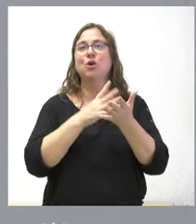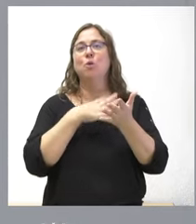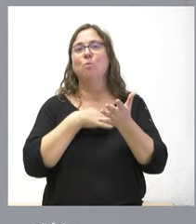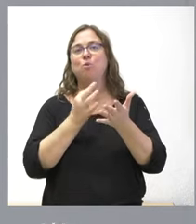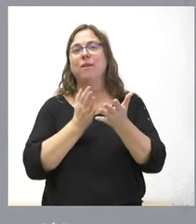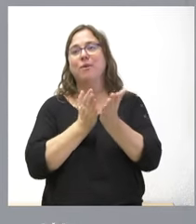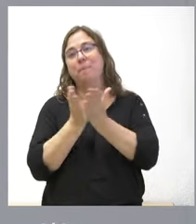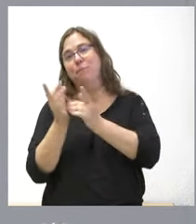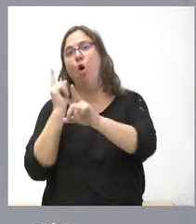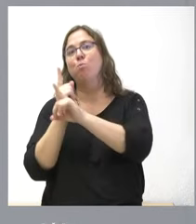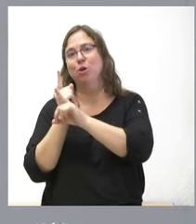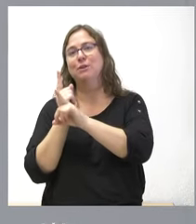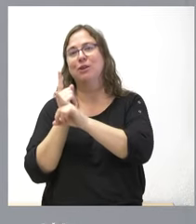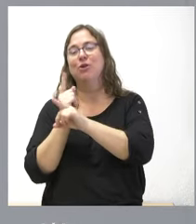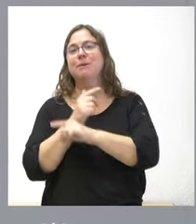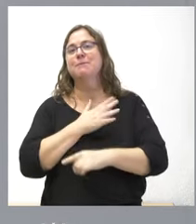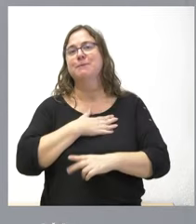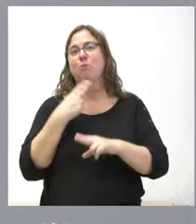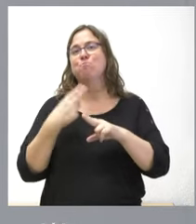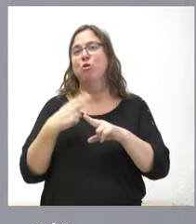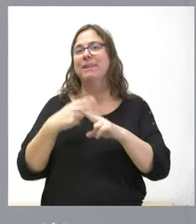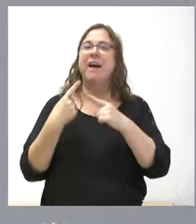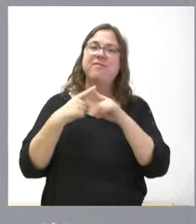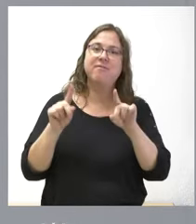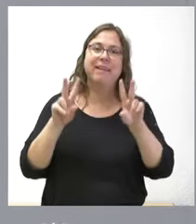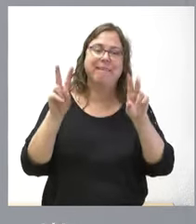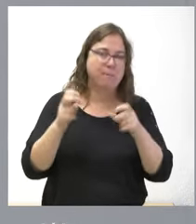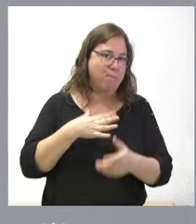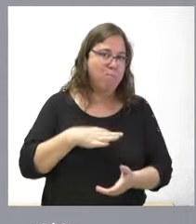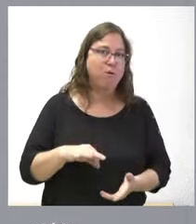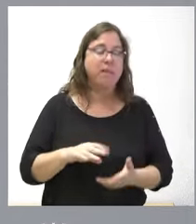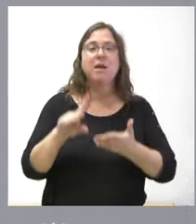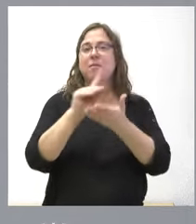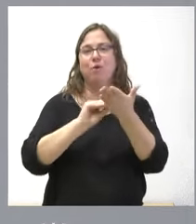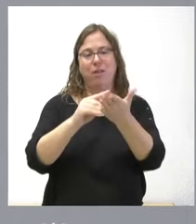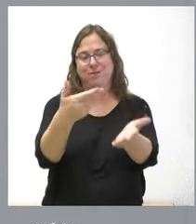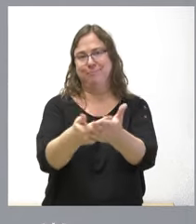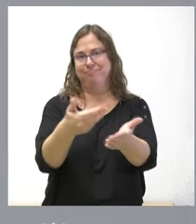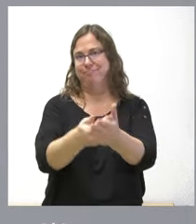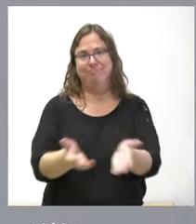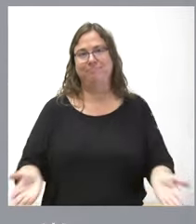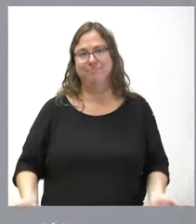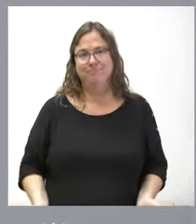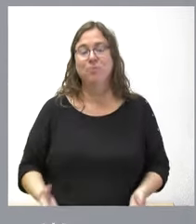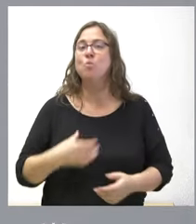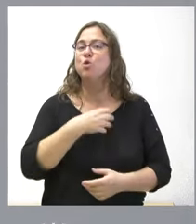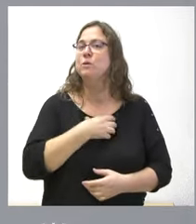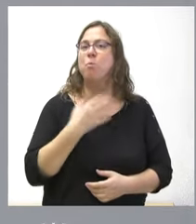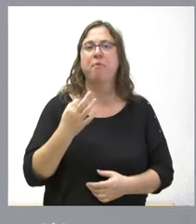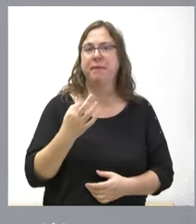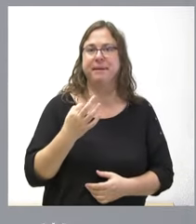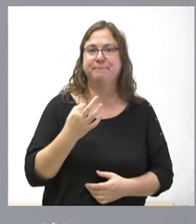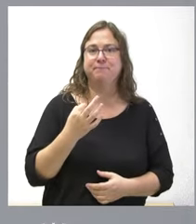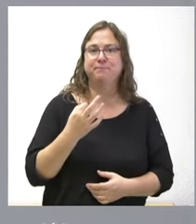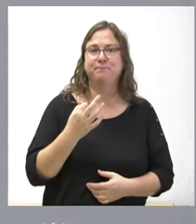de la oposición que el OGN tenga una política distinta encima de la mesa pero al final los datos son muy contundentes es que lo que no podemos evitar